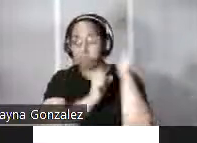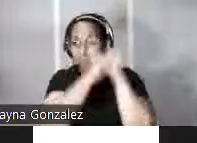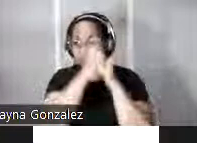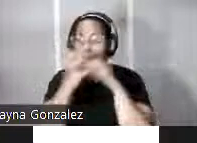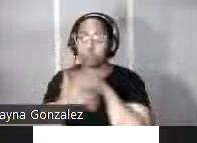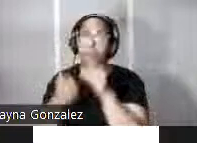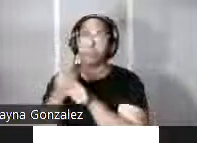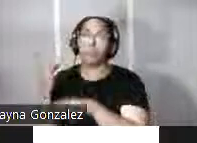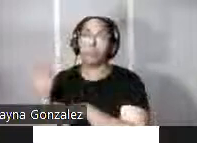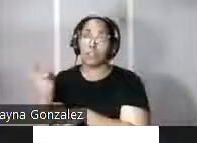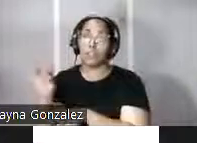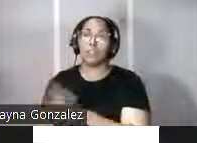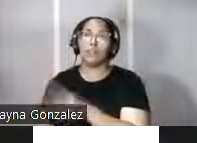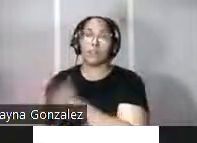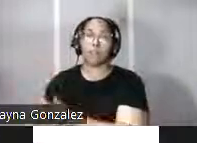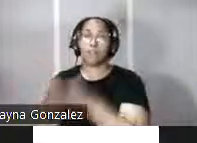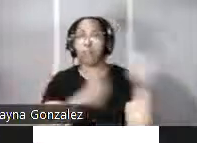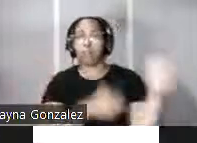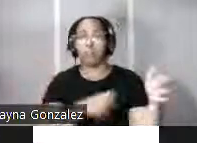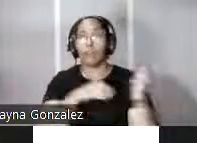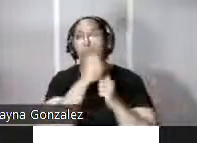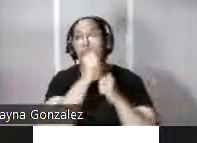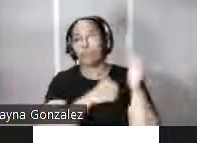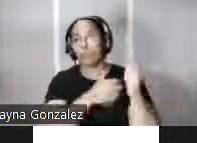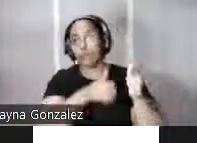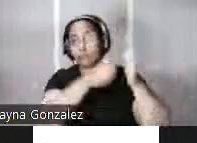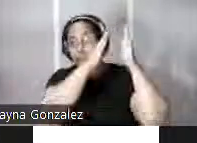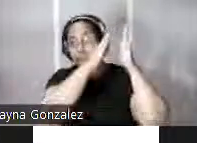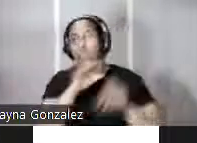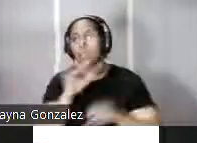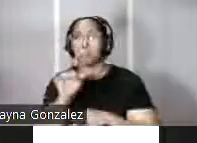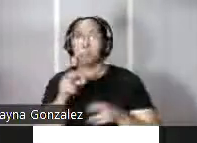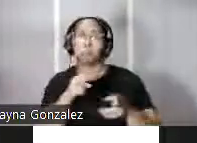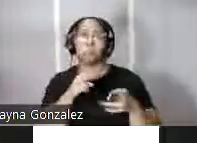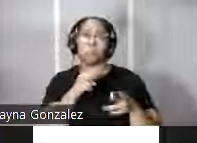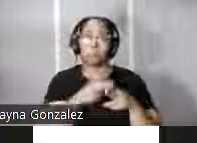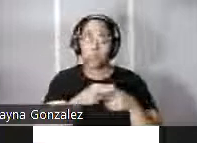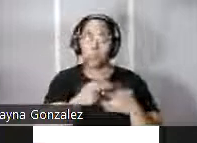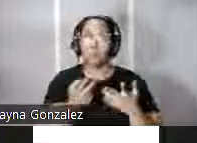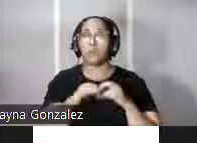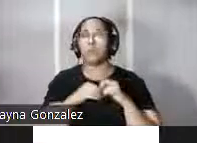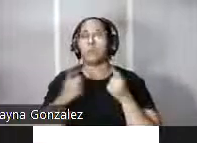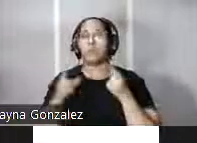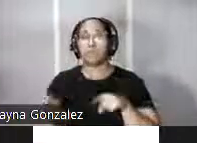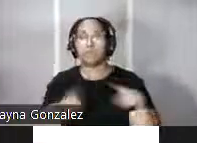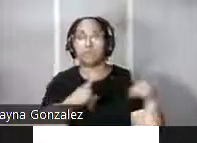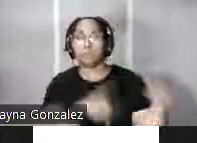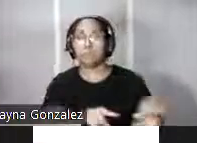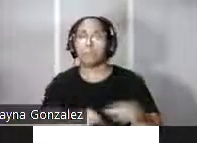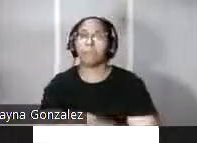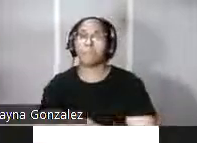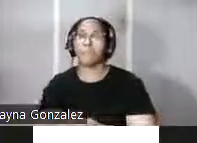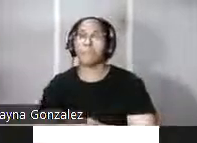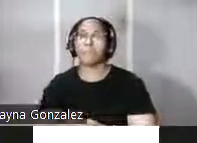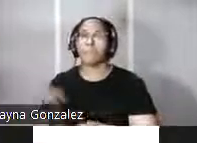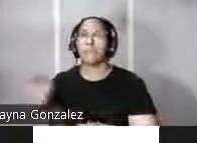emplazamiento elegido para su construcción es el alto del mismo nombre algo que solía ser muy habitual en estos momentos fue